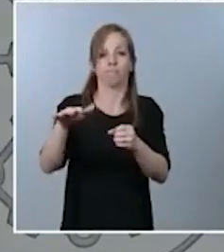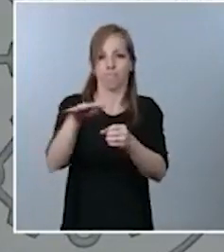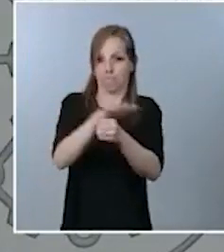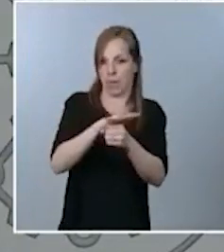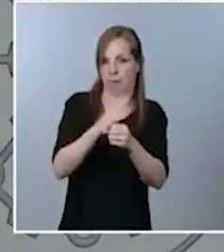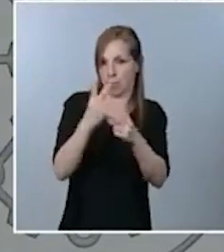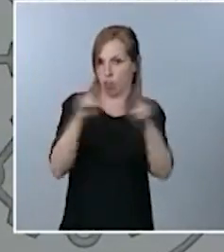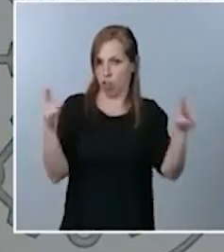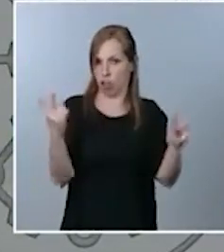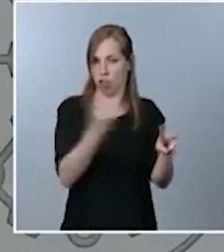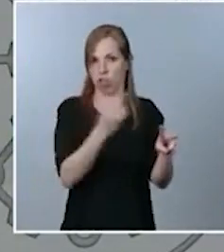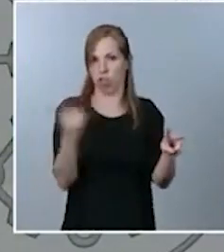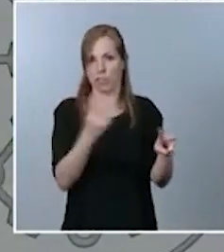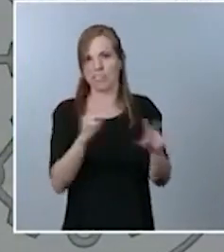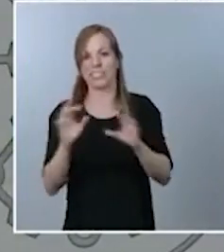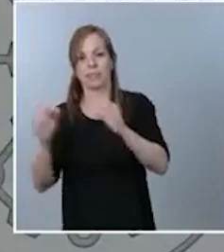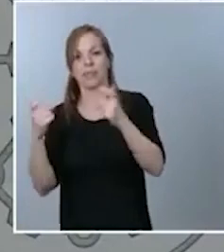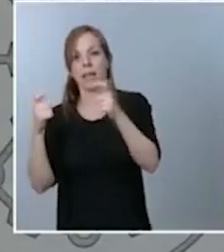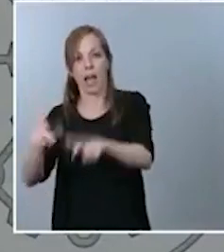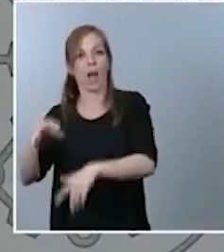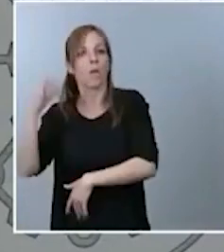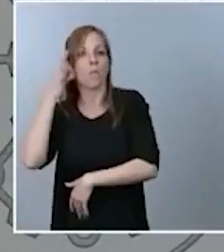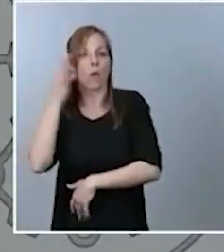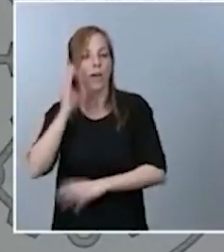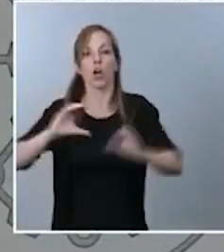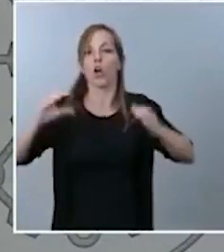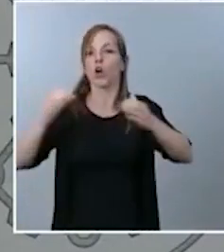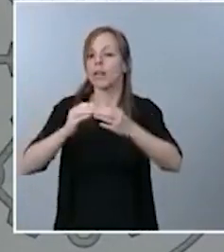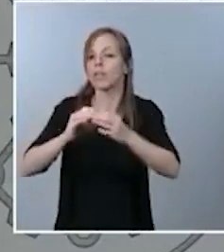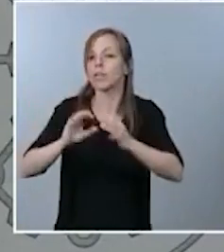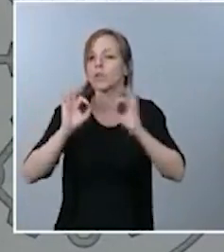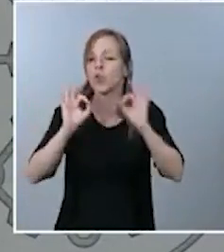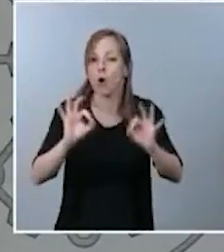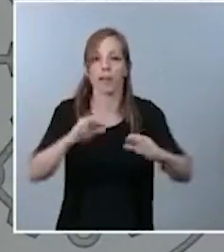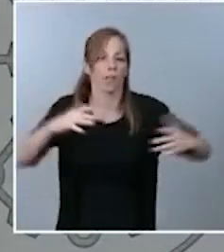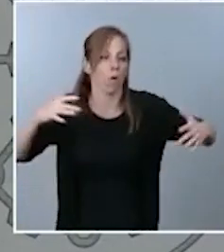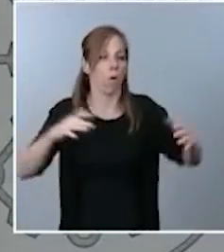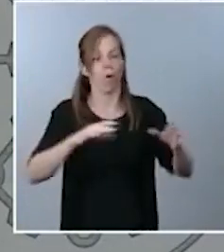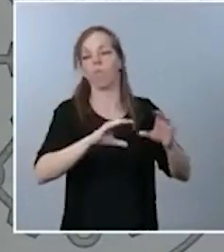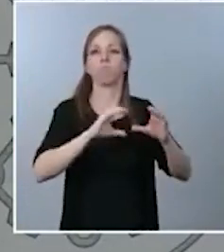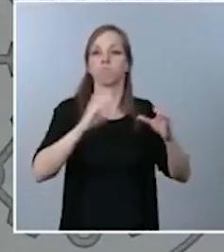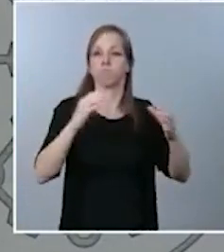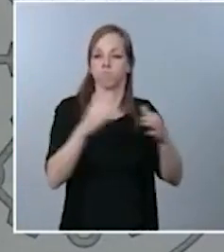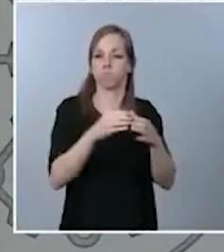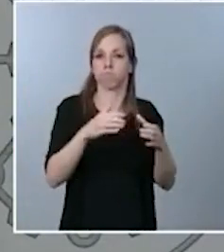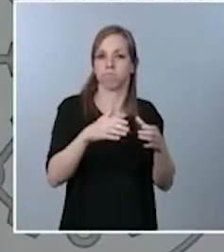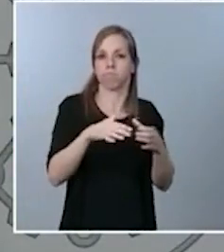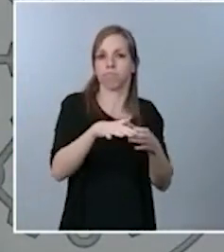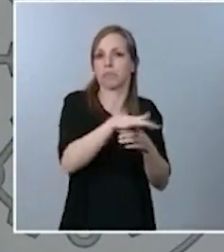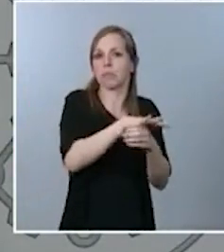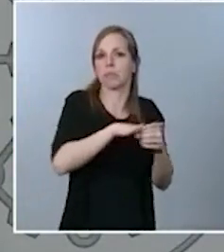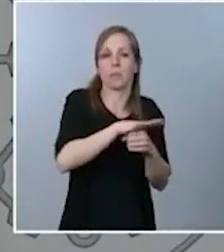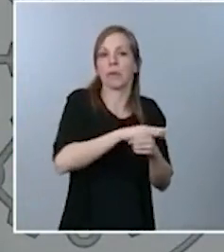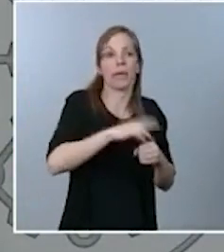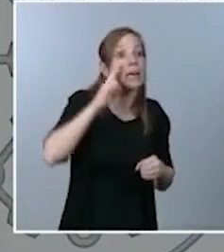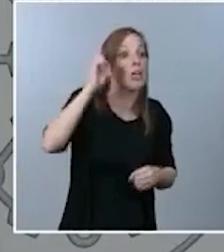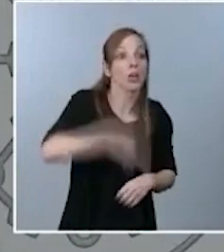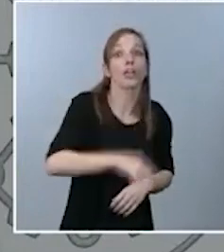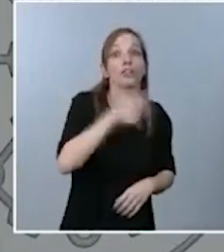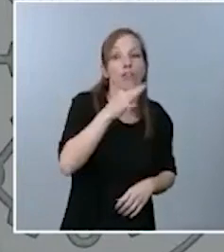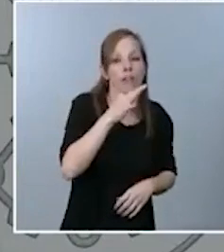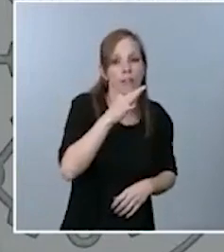que tienen que ver con las mujeres, con determinados colectivos o que tienen que ver con elementos que hasta la fecha no han sido reconocidos. Así que yo apuesto